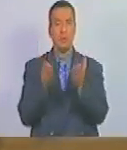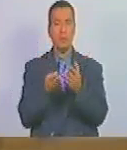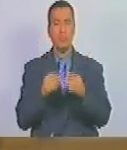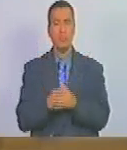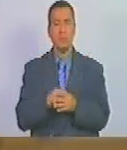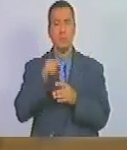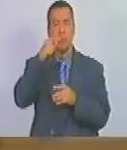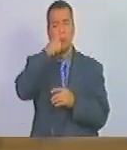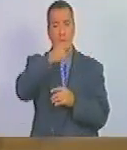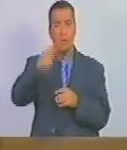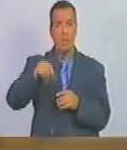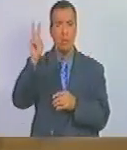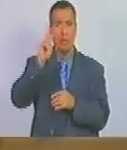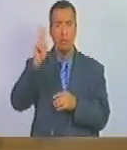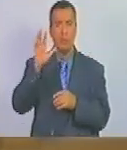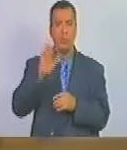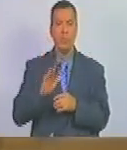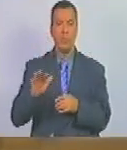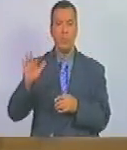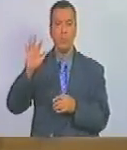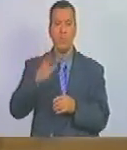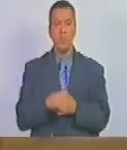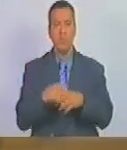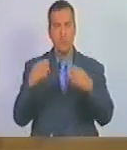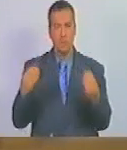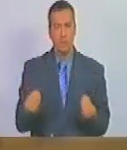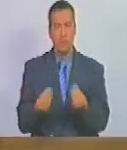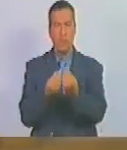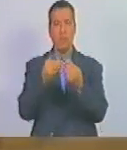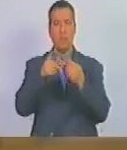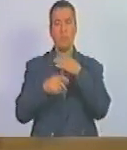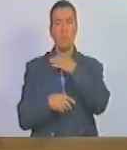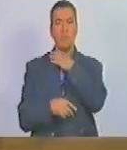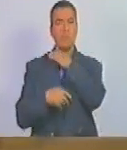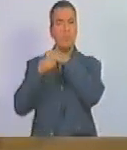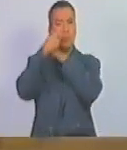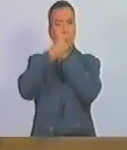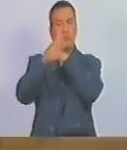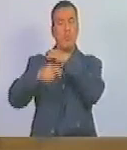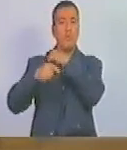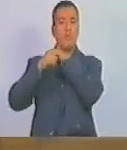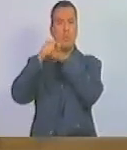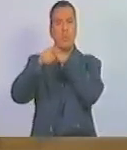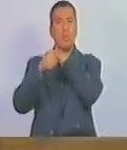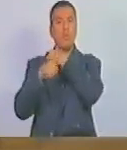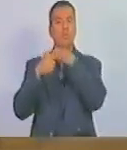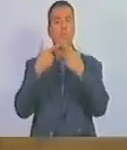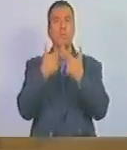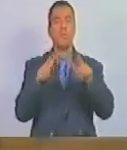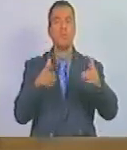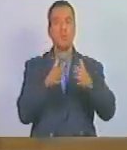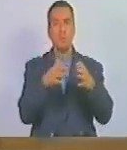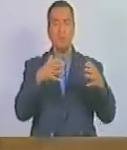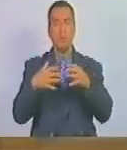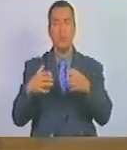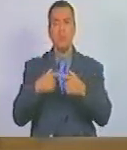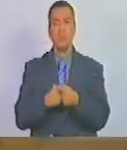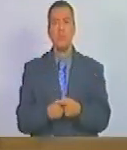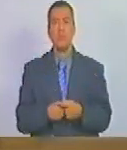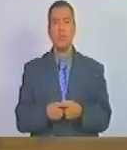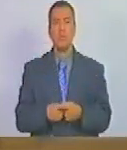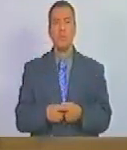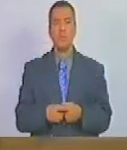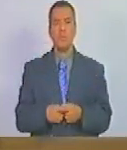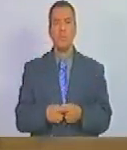que el pueblo de Venezuela acompañaba al pueblo palestino en su liberación en su lucha en su independencia